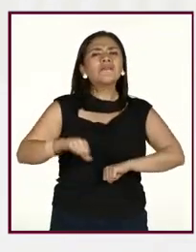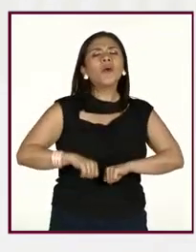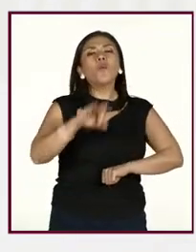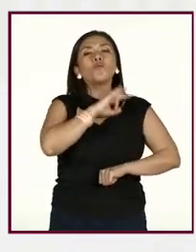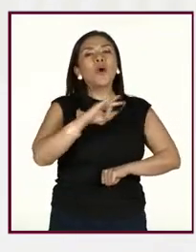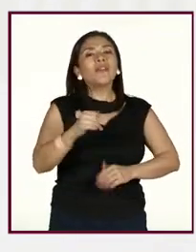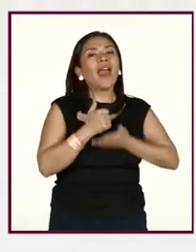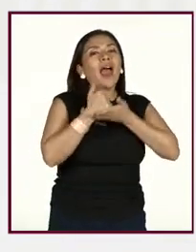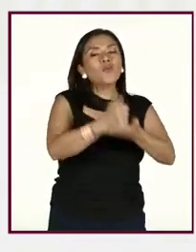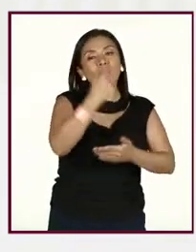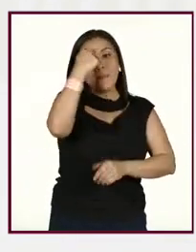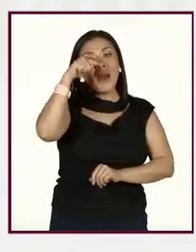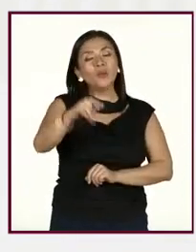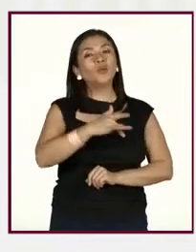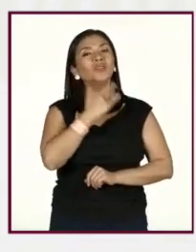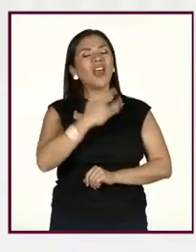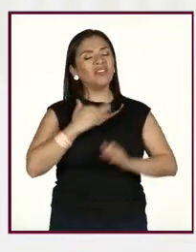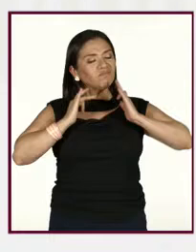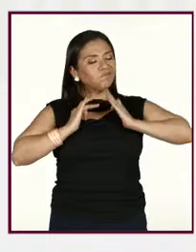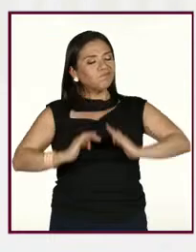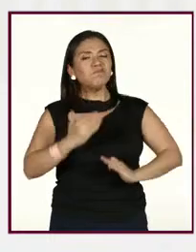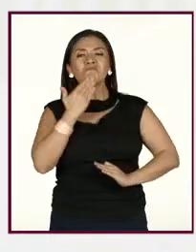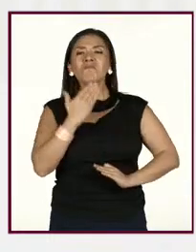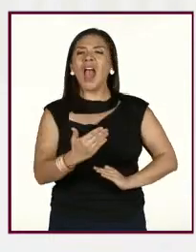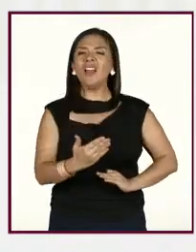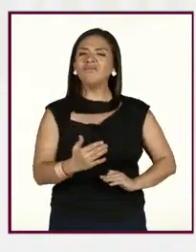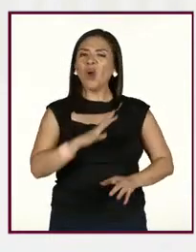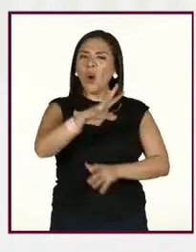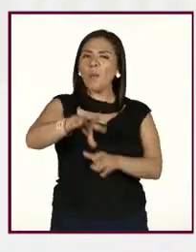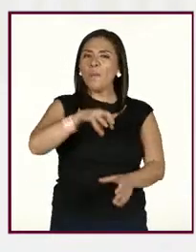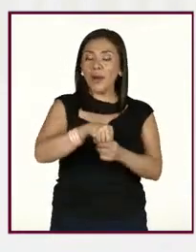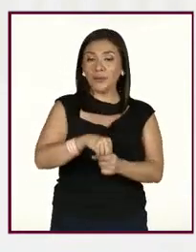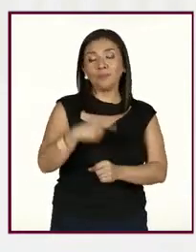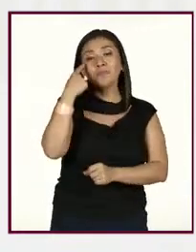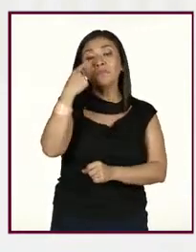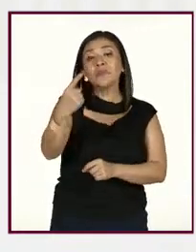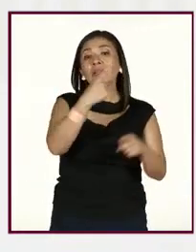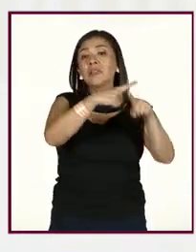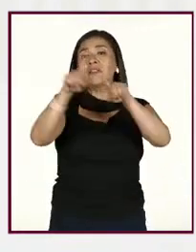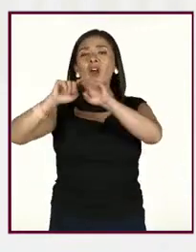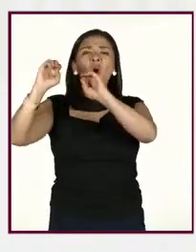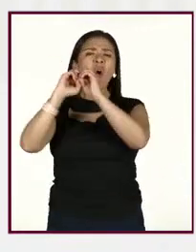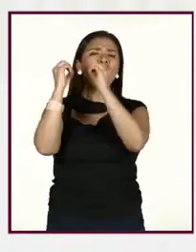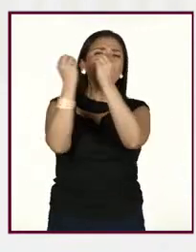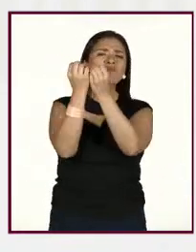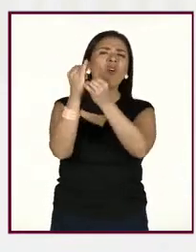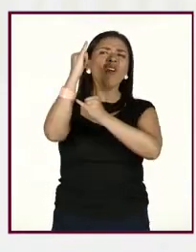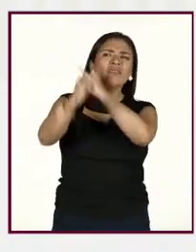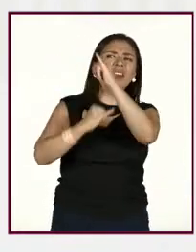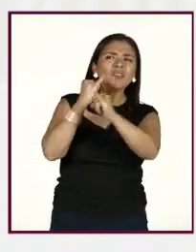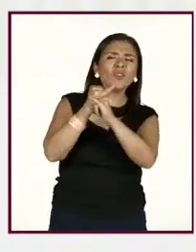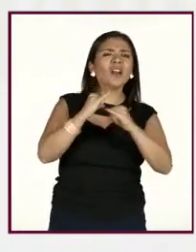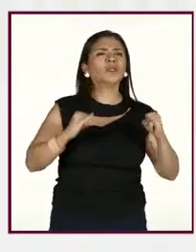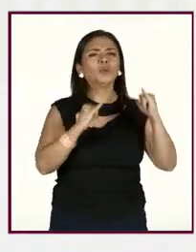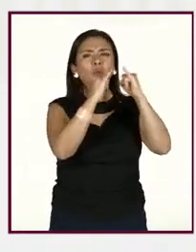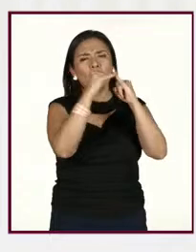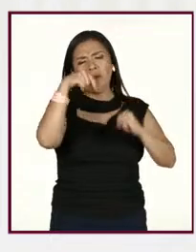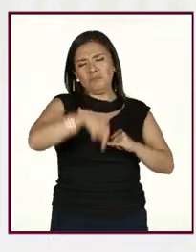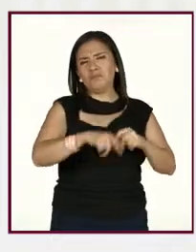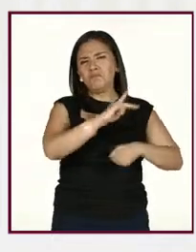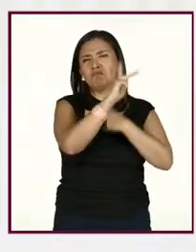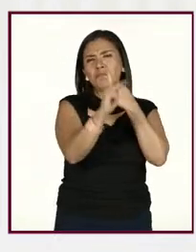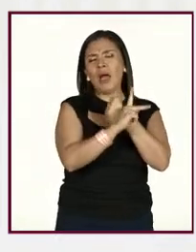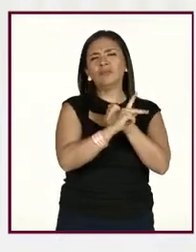de generar una sensación de bienestar. Los organismos internacionales, como diversas instituciones académicas en nuestro país,